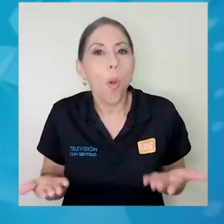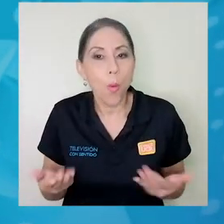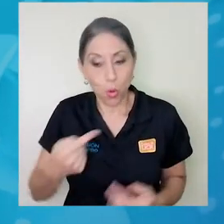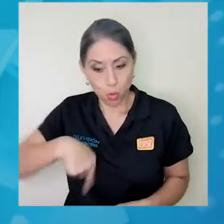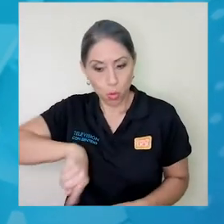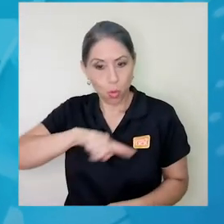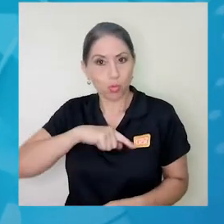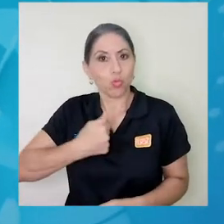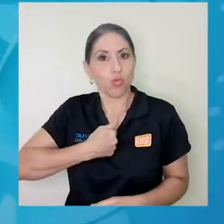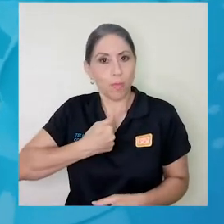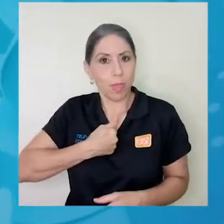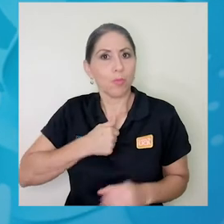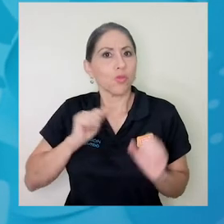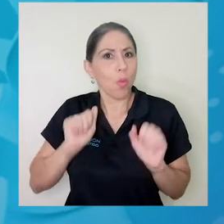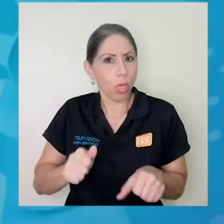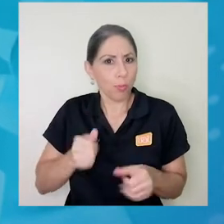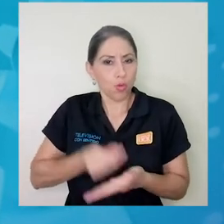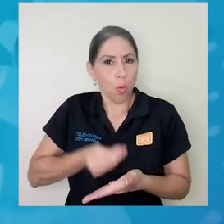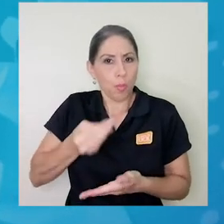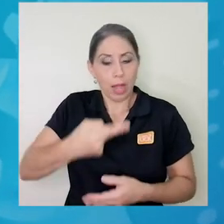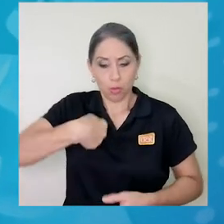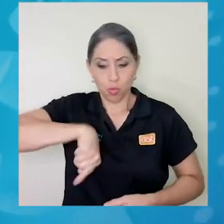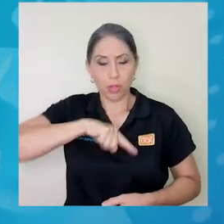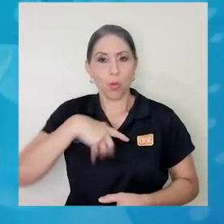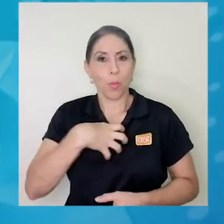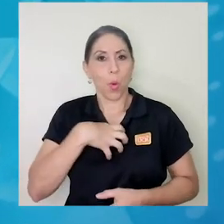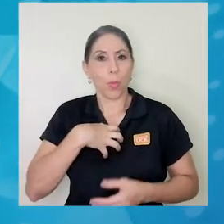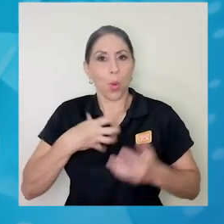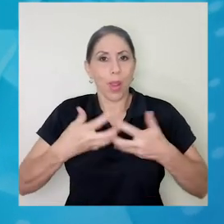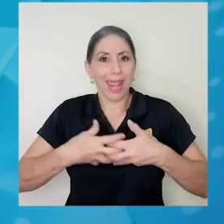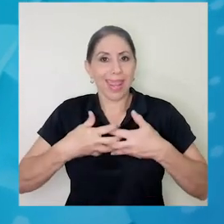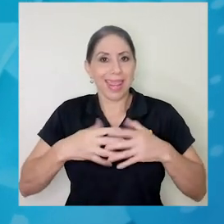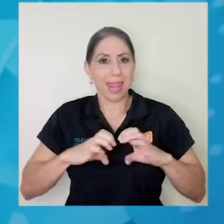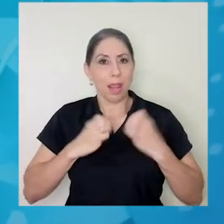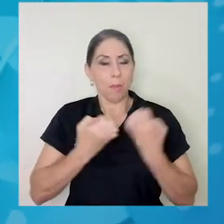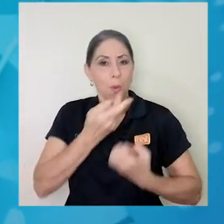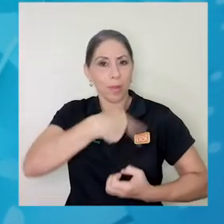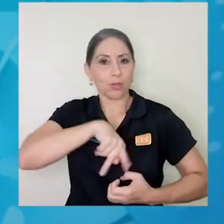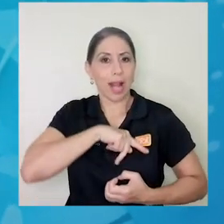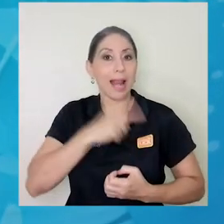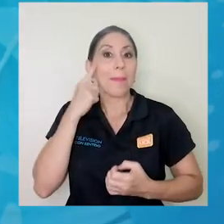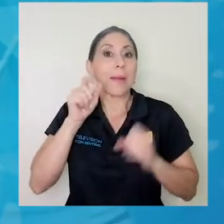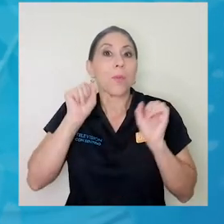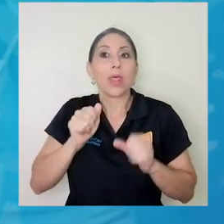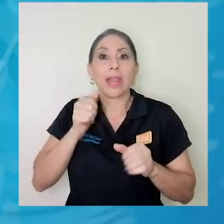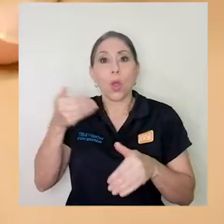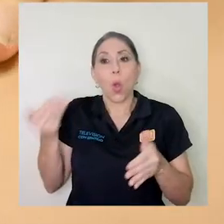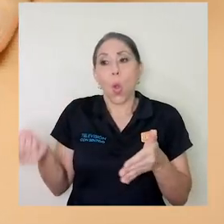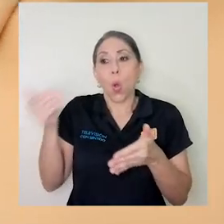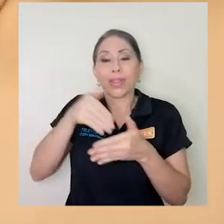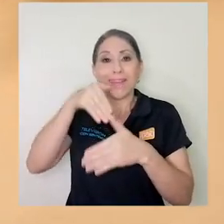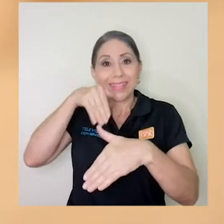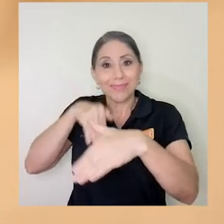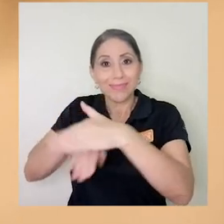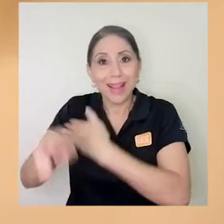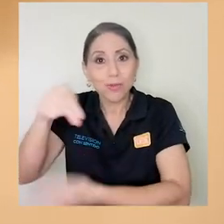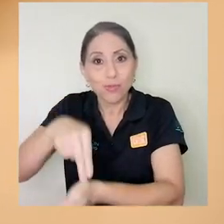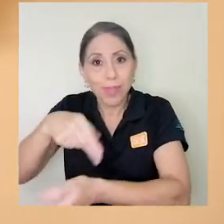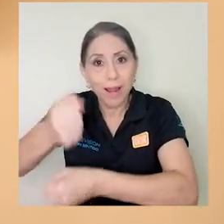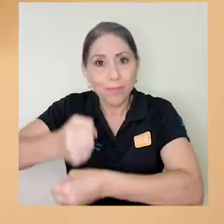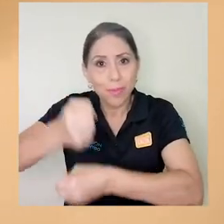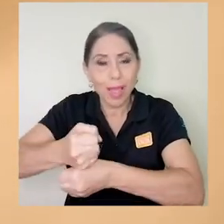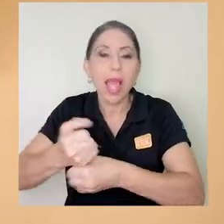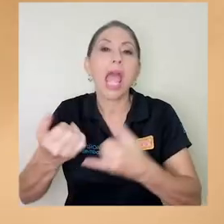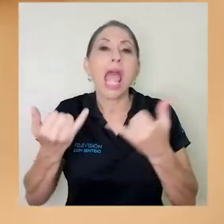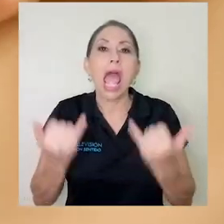que nosotros aportáramos el equipo de protección personal para así acelerar el posible reingreso. En este momento igual